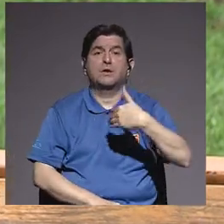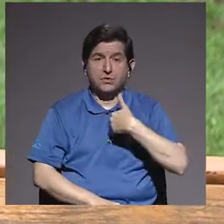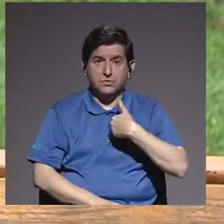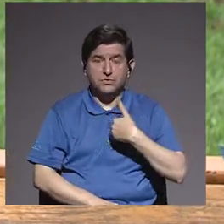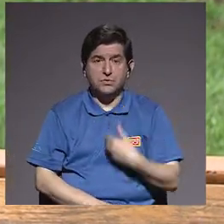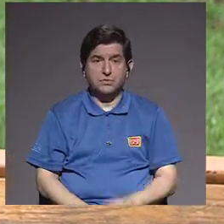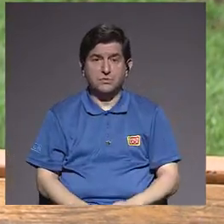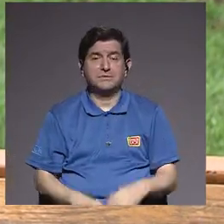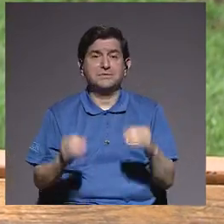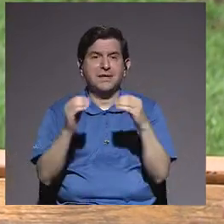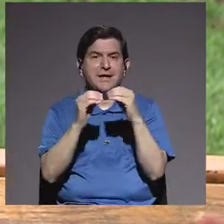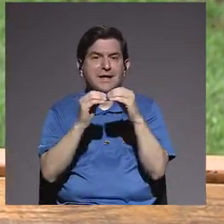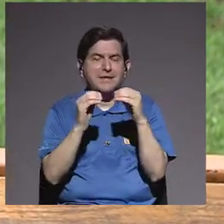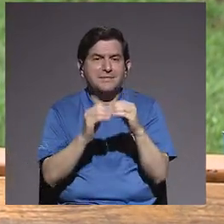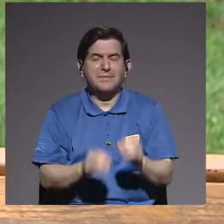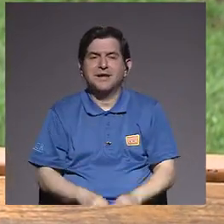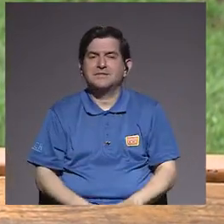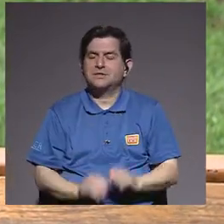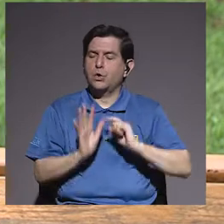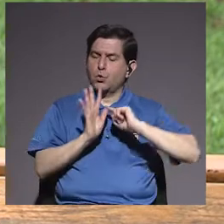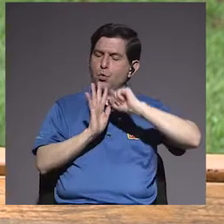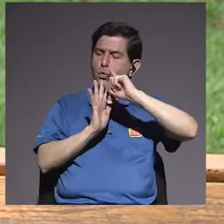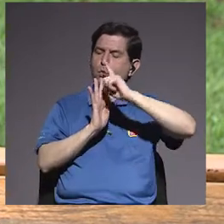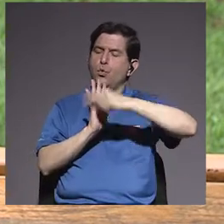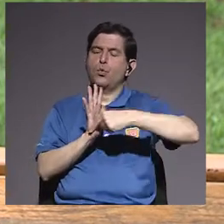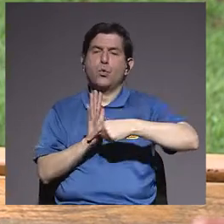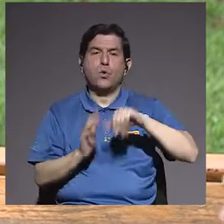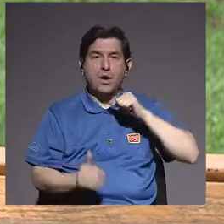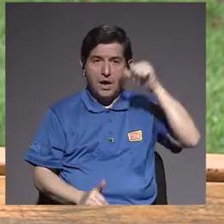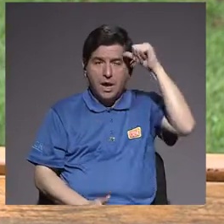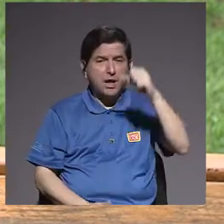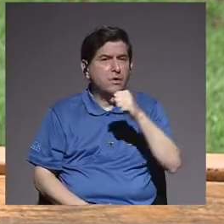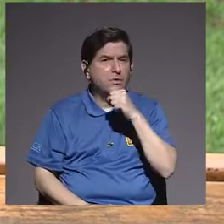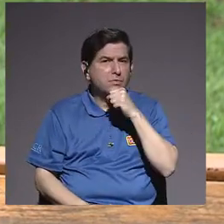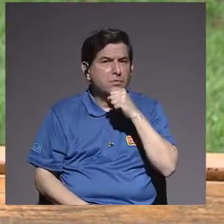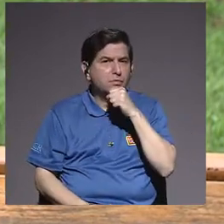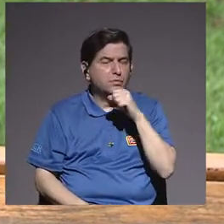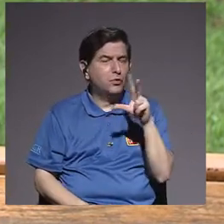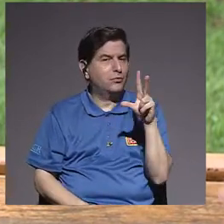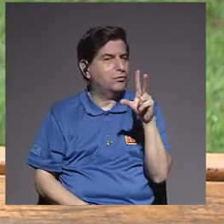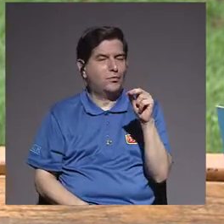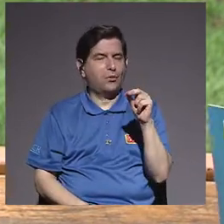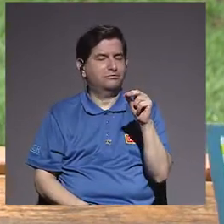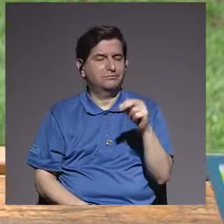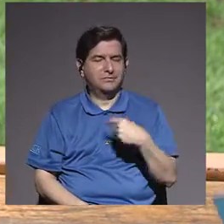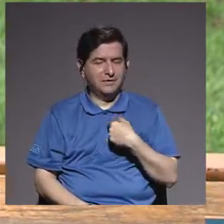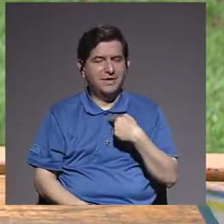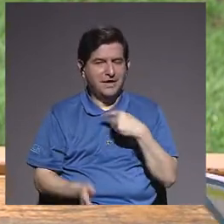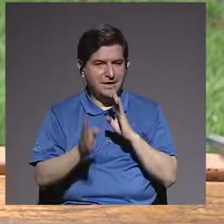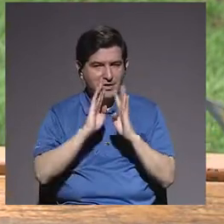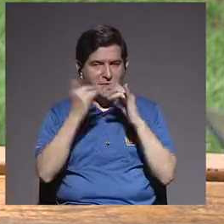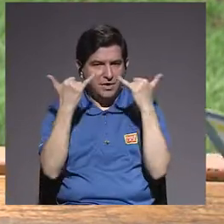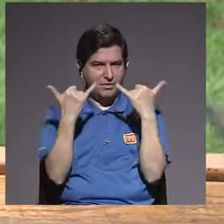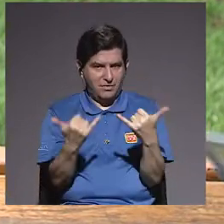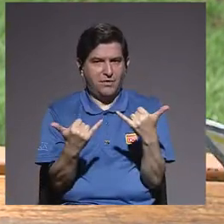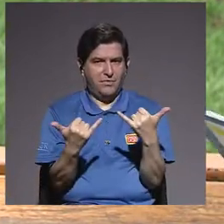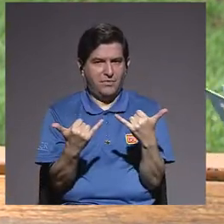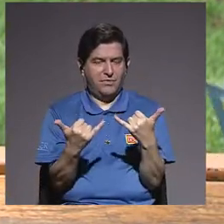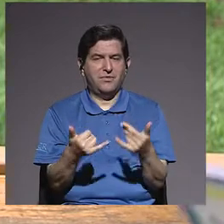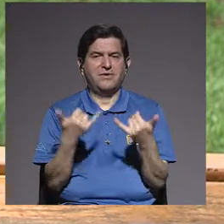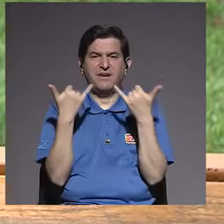es mucho más amplio. El adulto no, el adulto mayor, que es lo que me estoy refiriendo aquí,